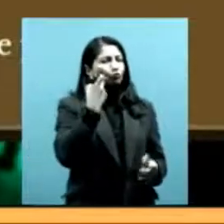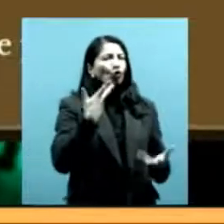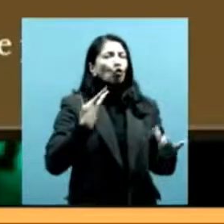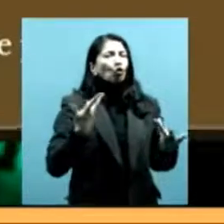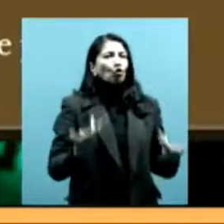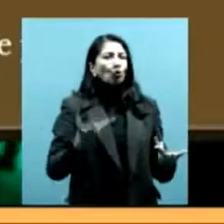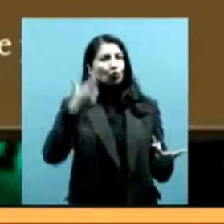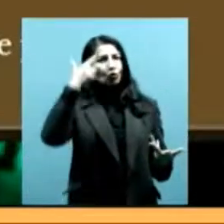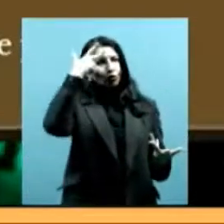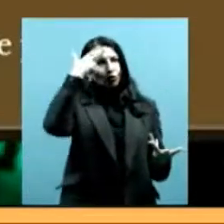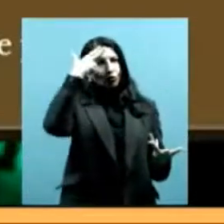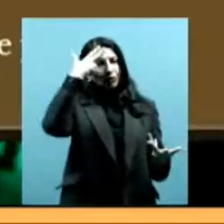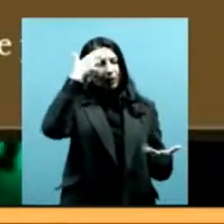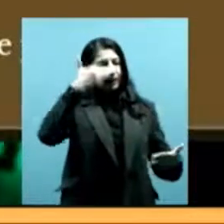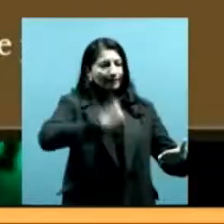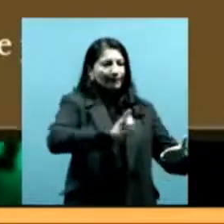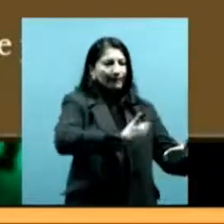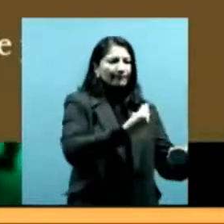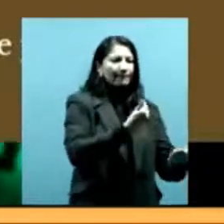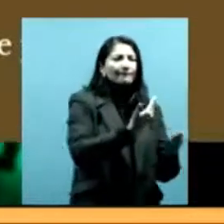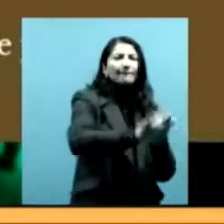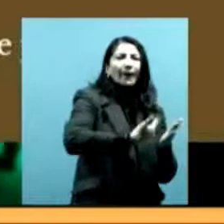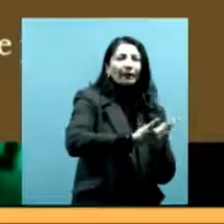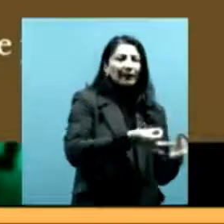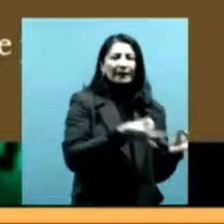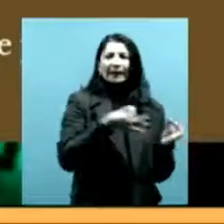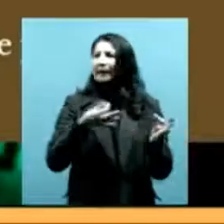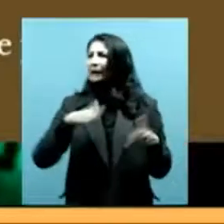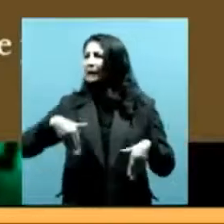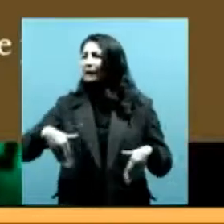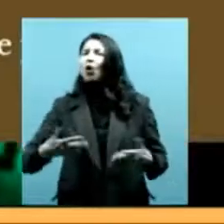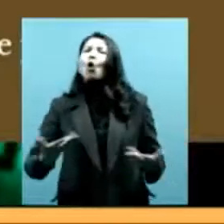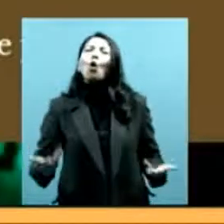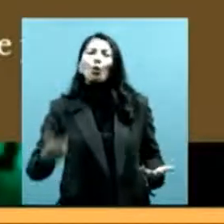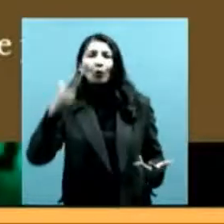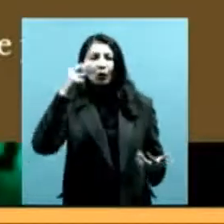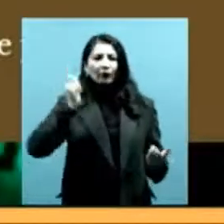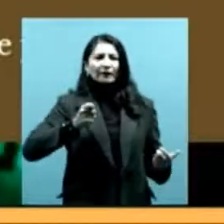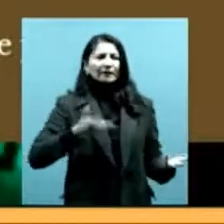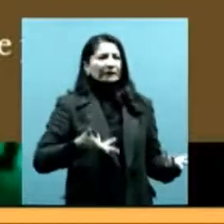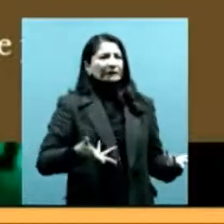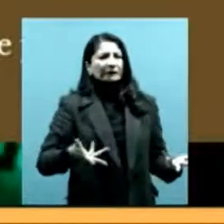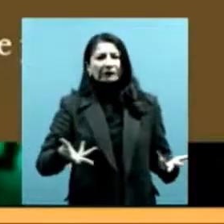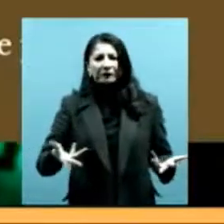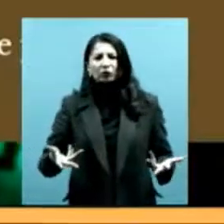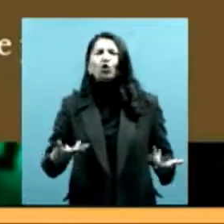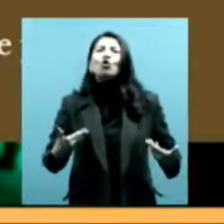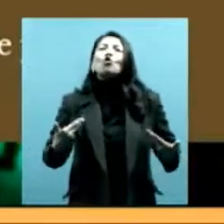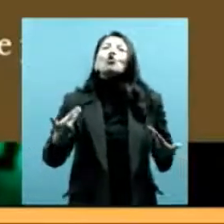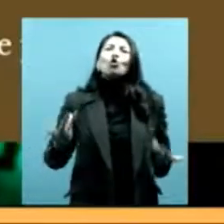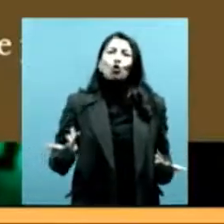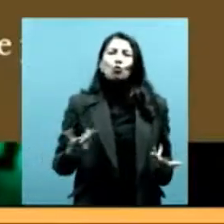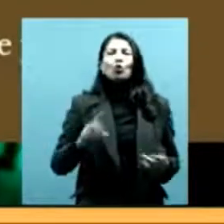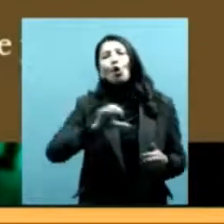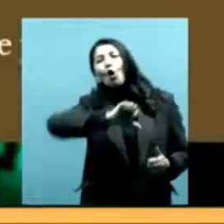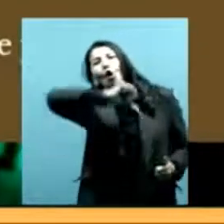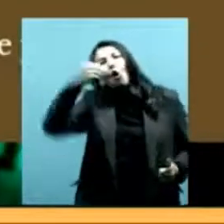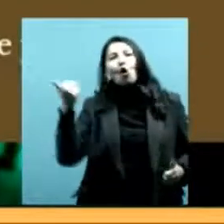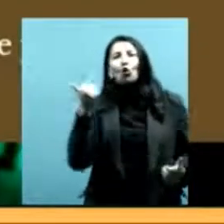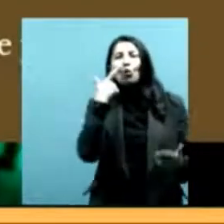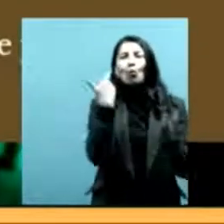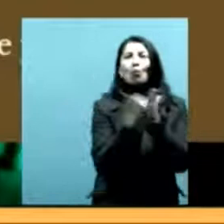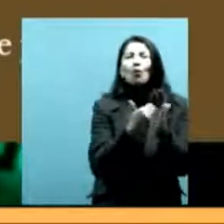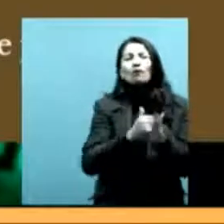Cada vez más estamos haciendo esto de tirar el tablero y denunciar a ese Estado y producir otro tipo de pruebas y de